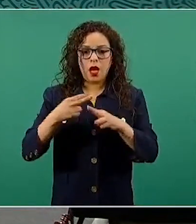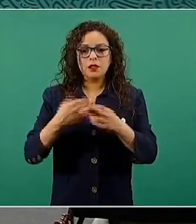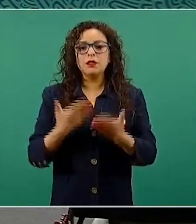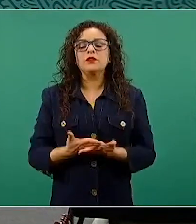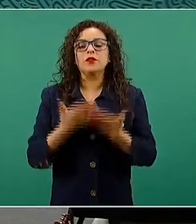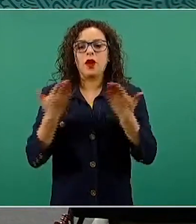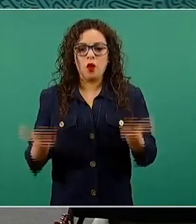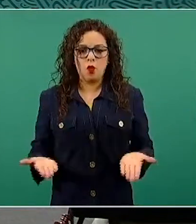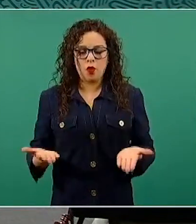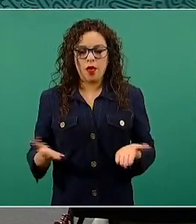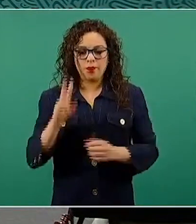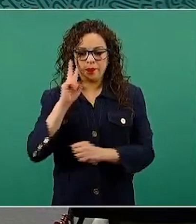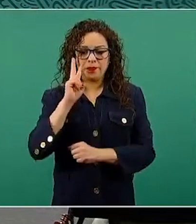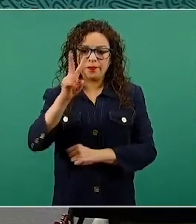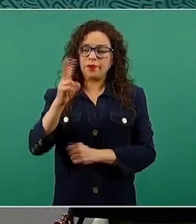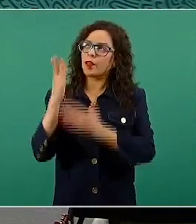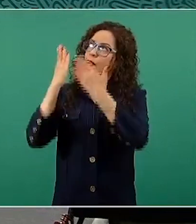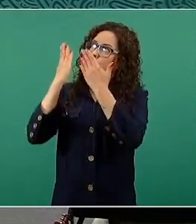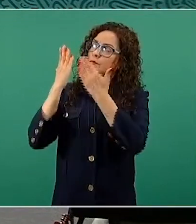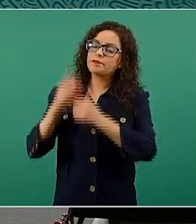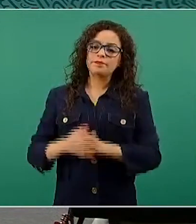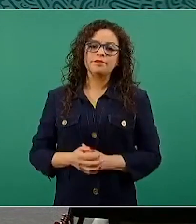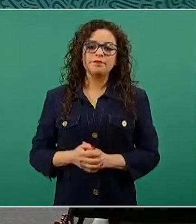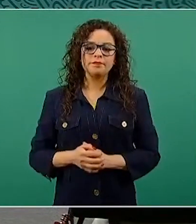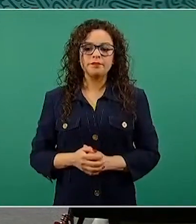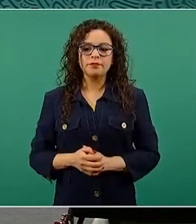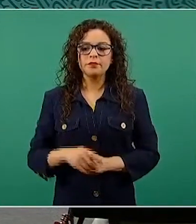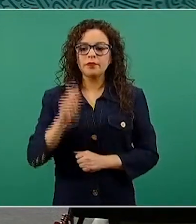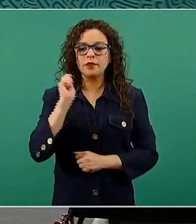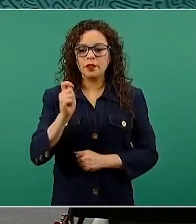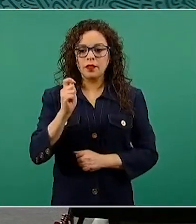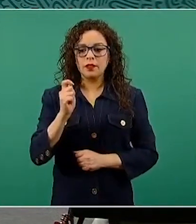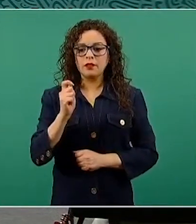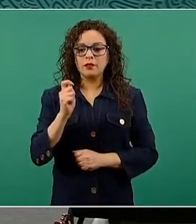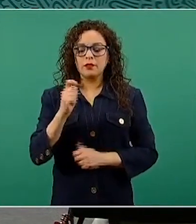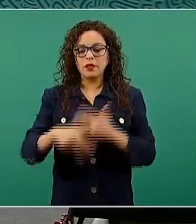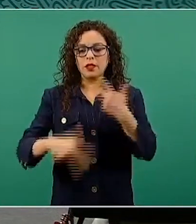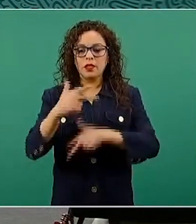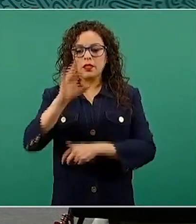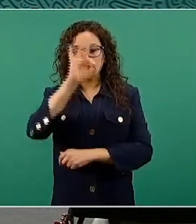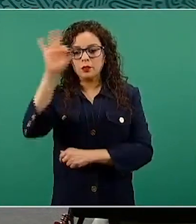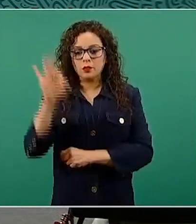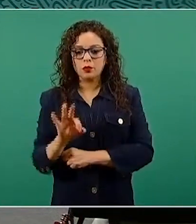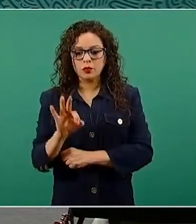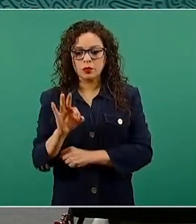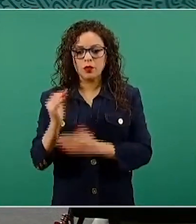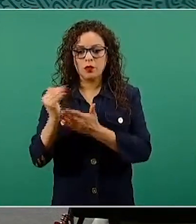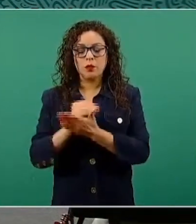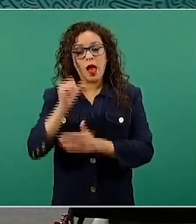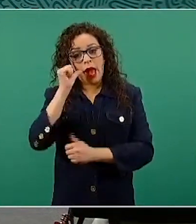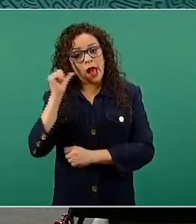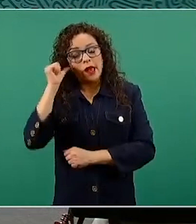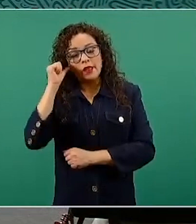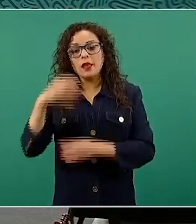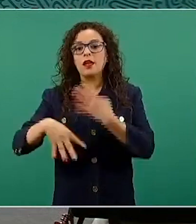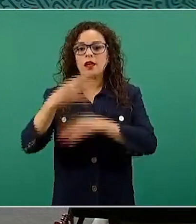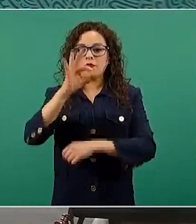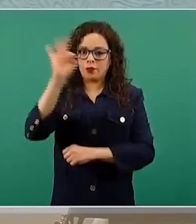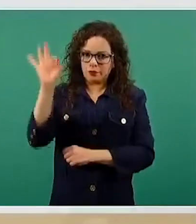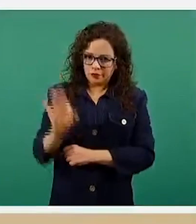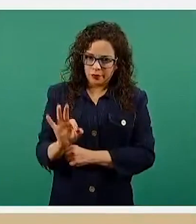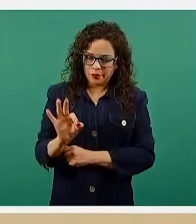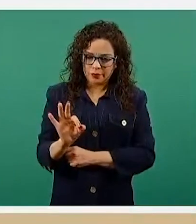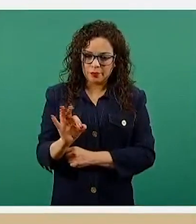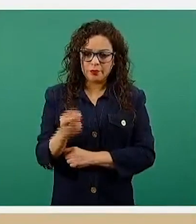Si vemos a lo mejor la disminución, que para hoy ya es de un menos 13 por ciento, ayer era de un menos 14 por ciento. No es a lo mejor